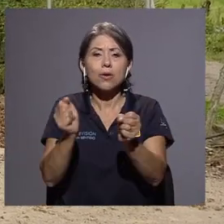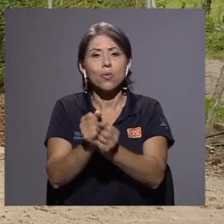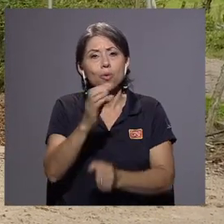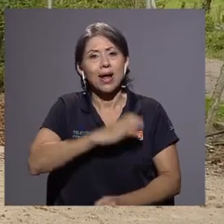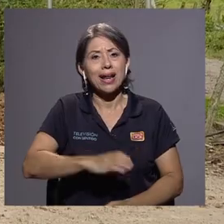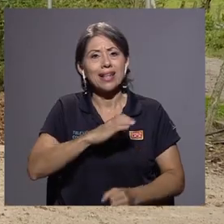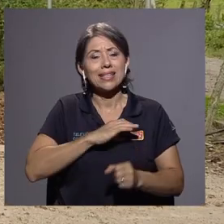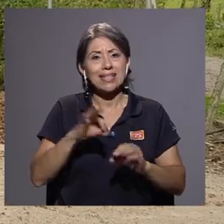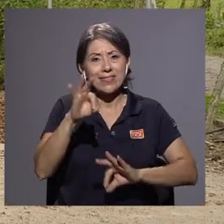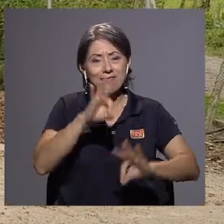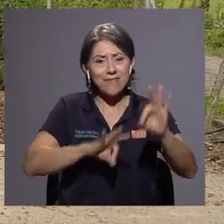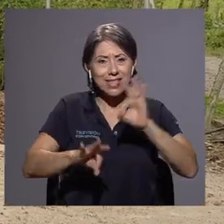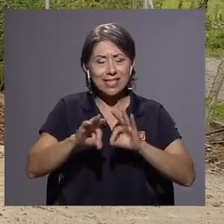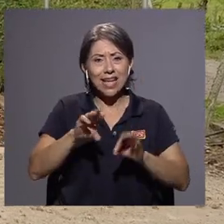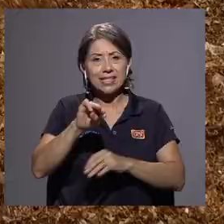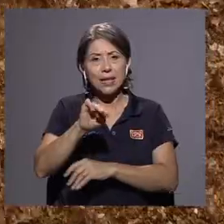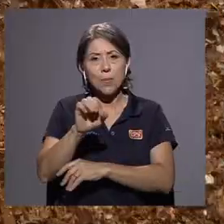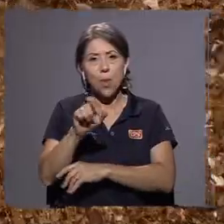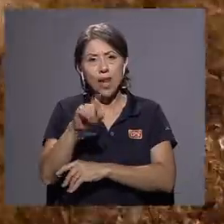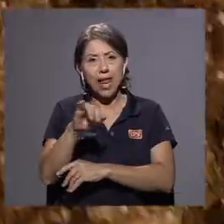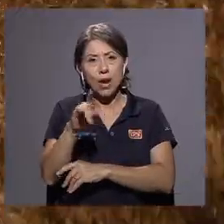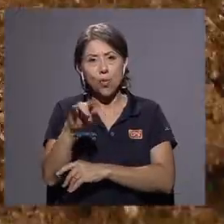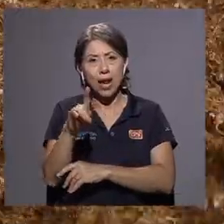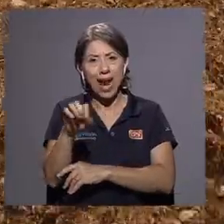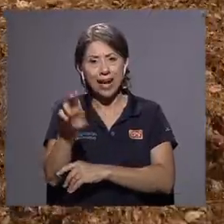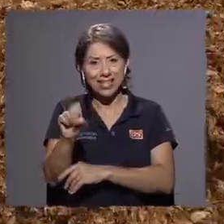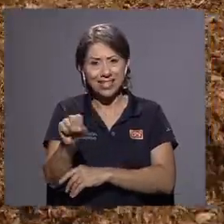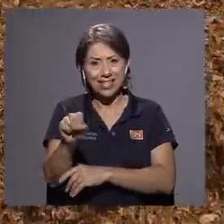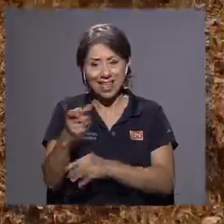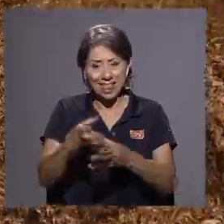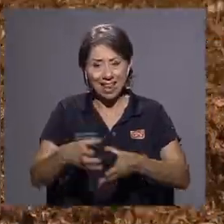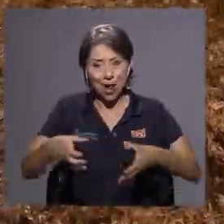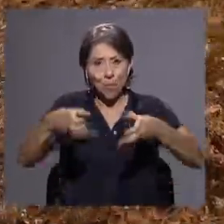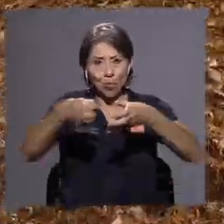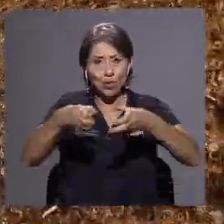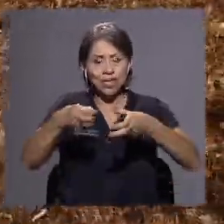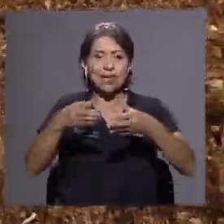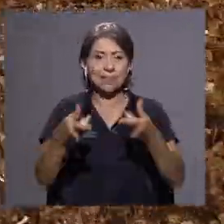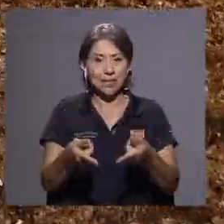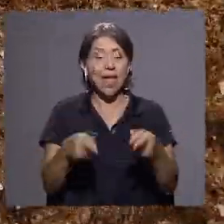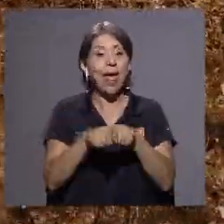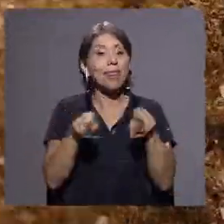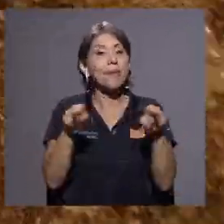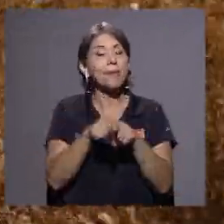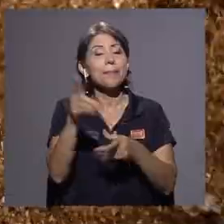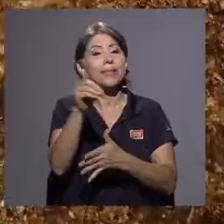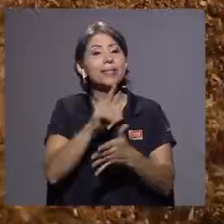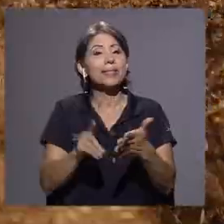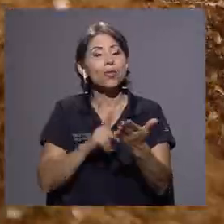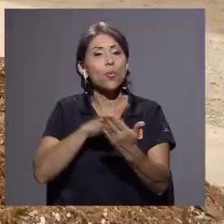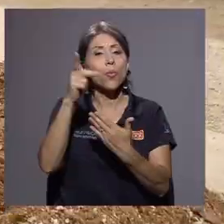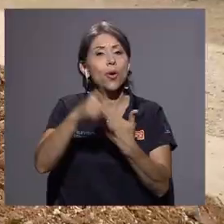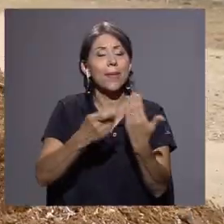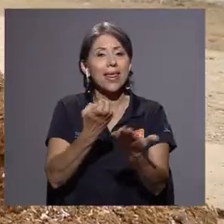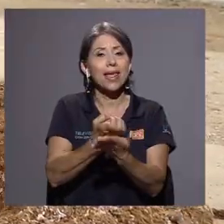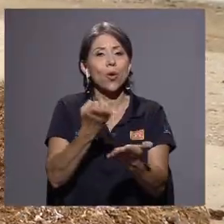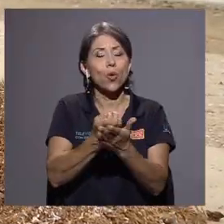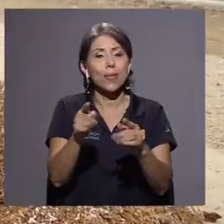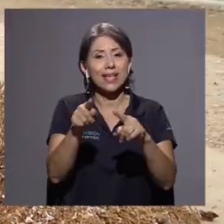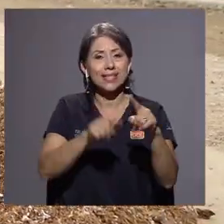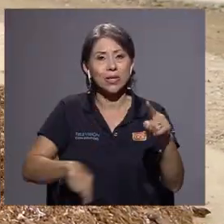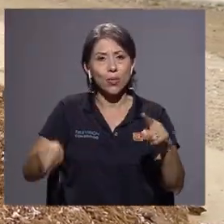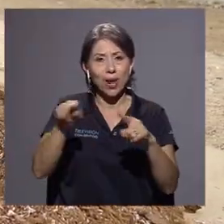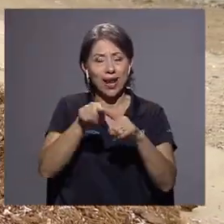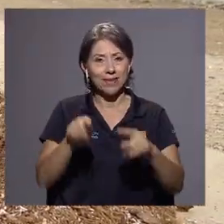las características físicas y moleculares de la bolsa compostable. Además, diseñó un programa de economía